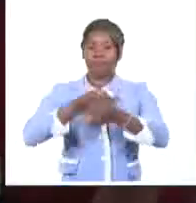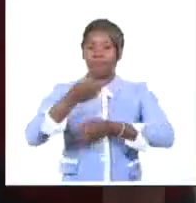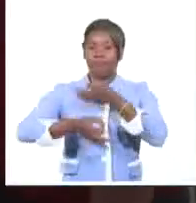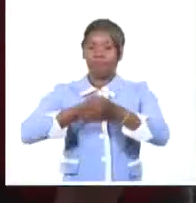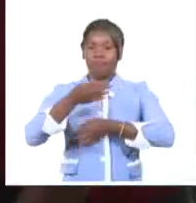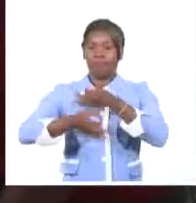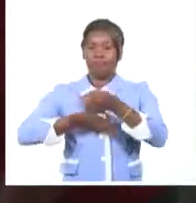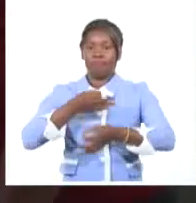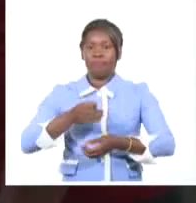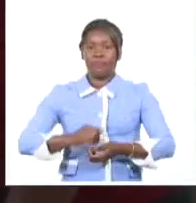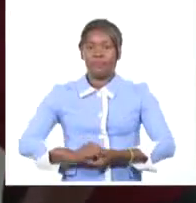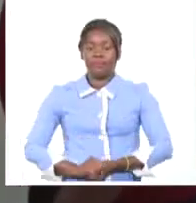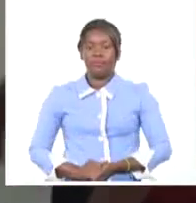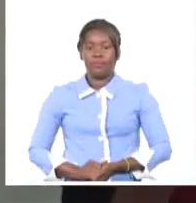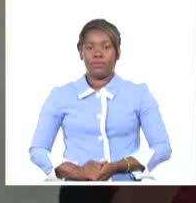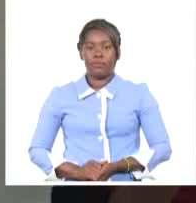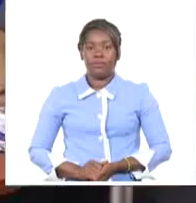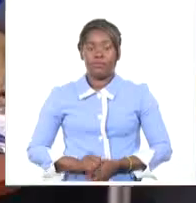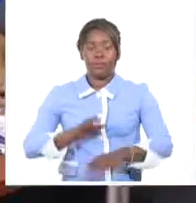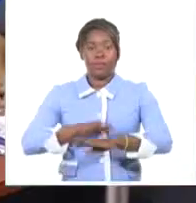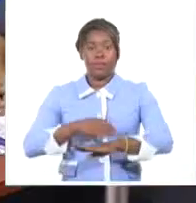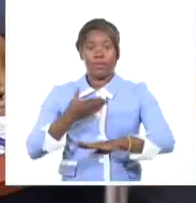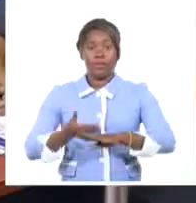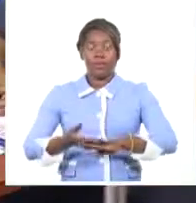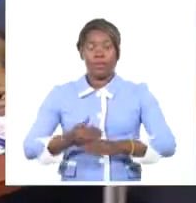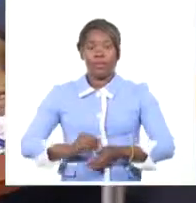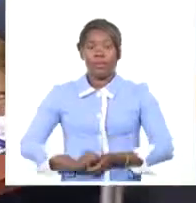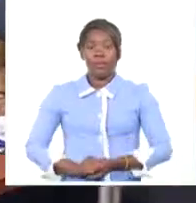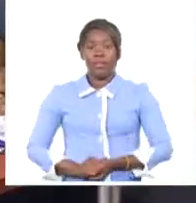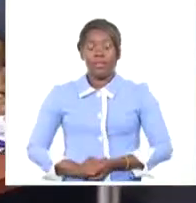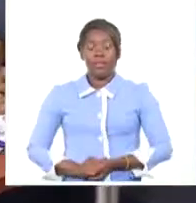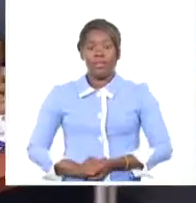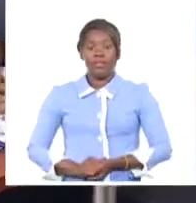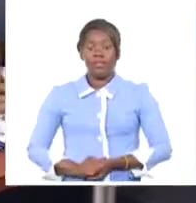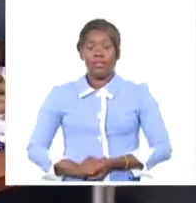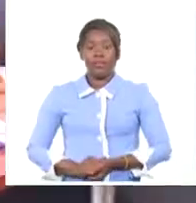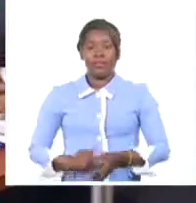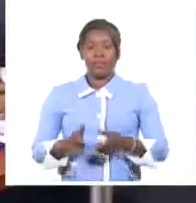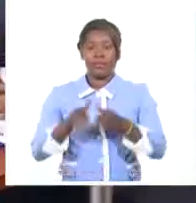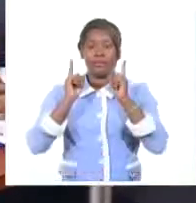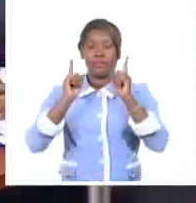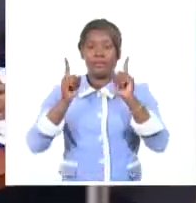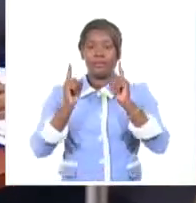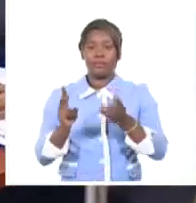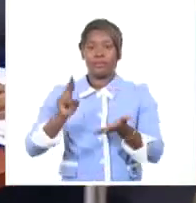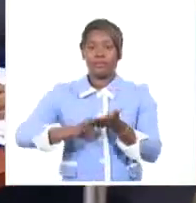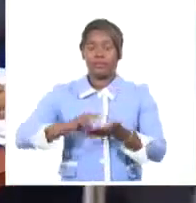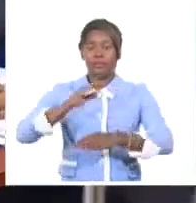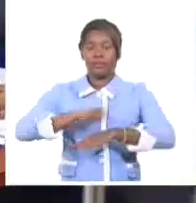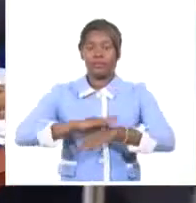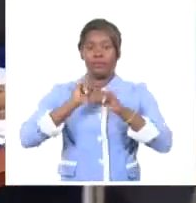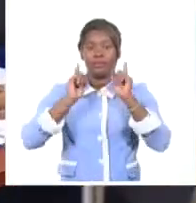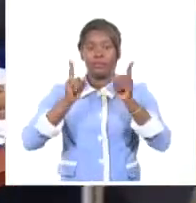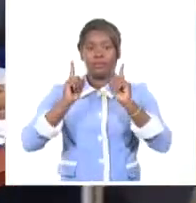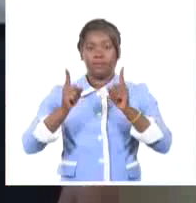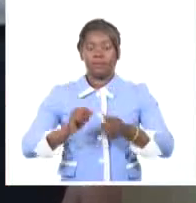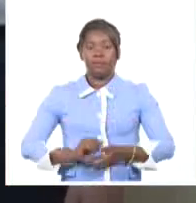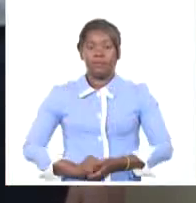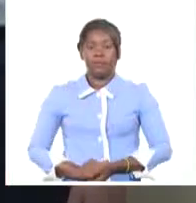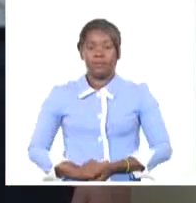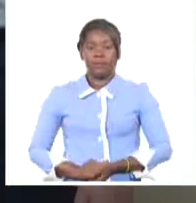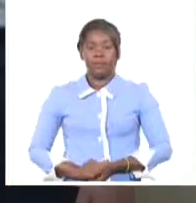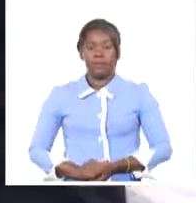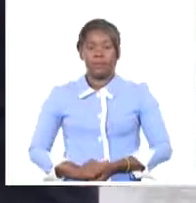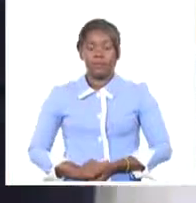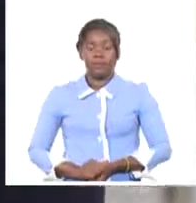Bermúdez. Tras cumplir con el procedimiento establecido, el jefe de gobierno de la república recibió su boleta en la mesa